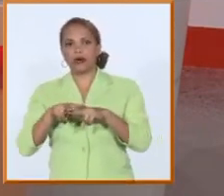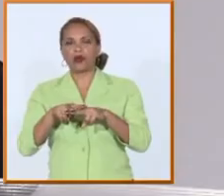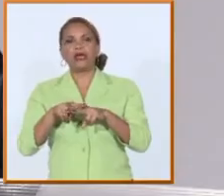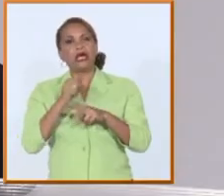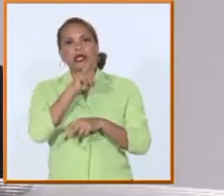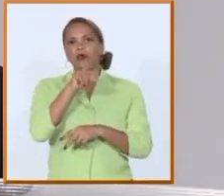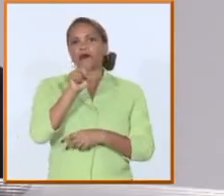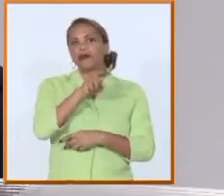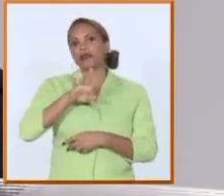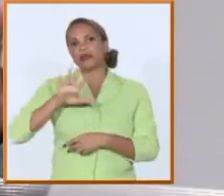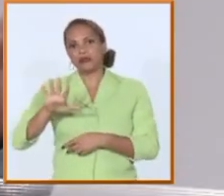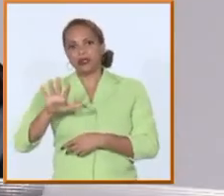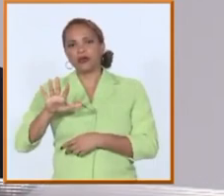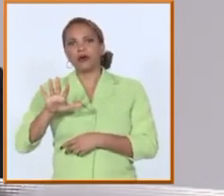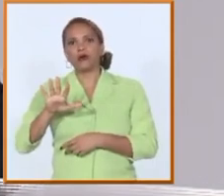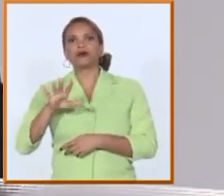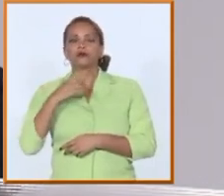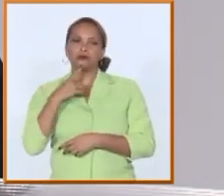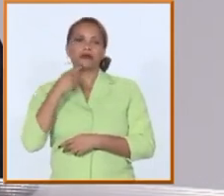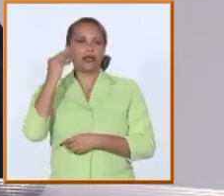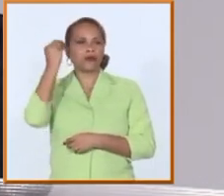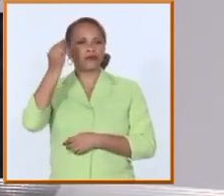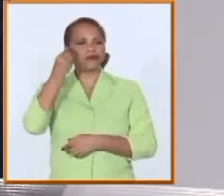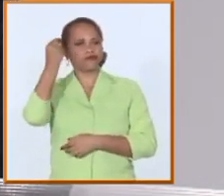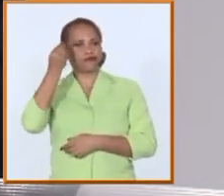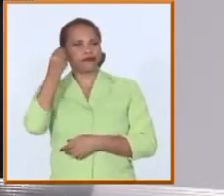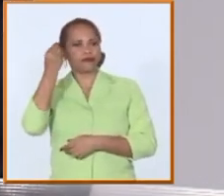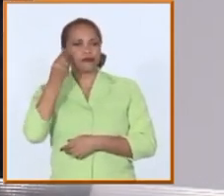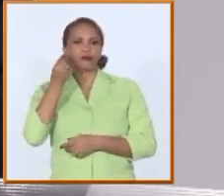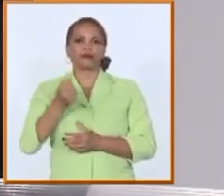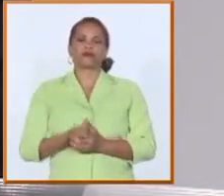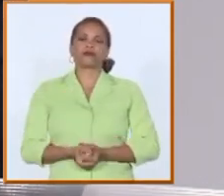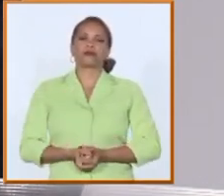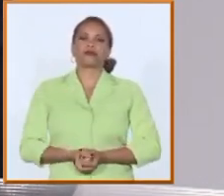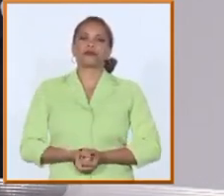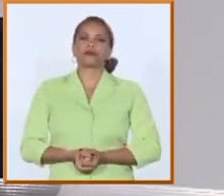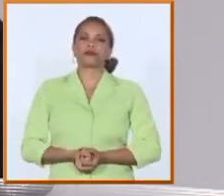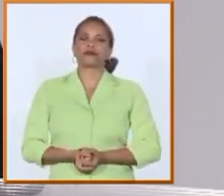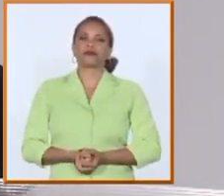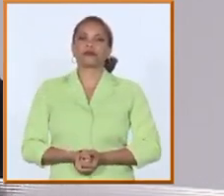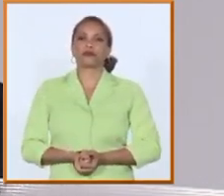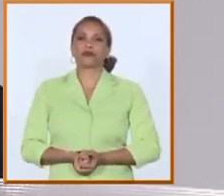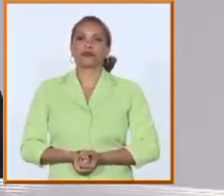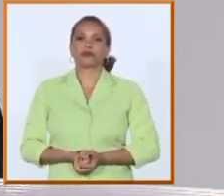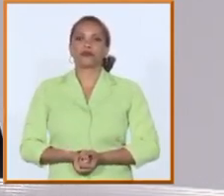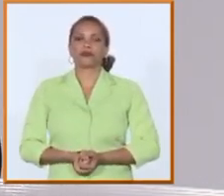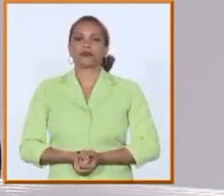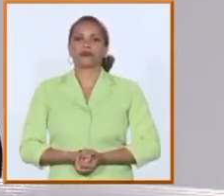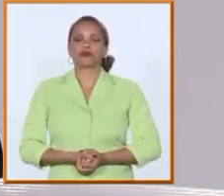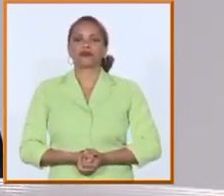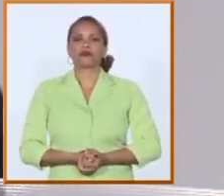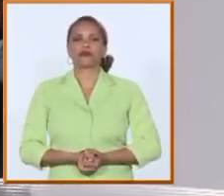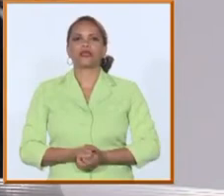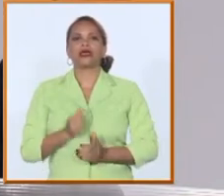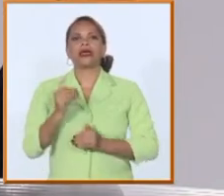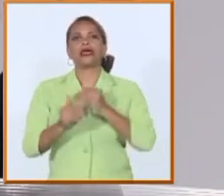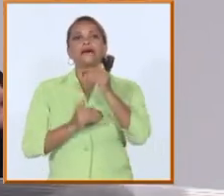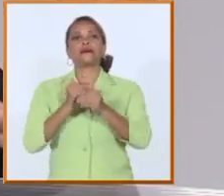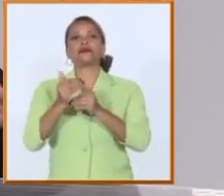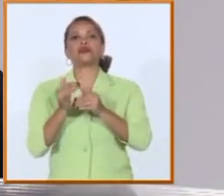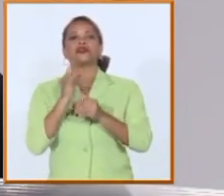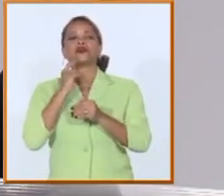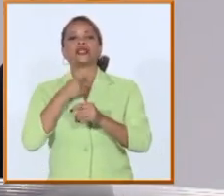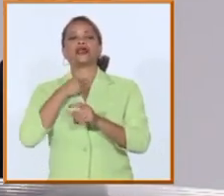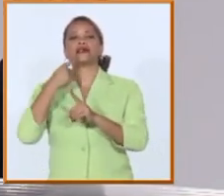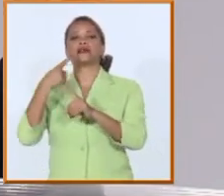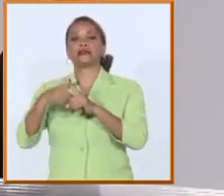y basado en eso estamos haciendo nuestros análisis hay que decir también que el proceso de ingreso los exámenes